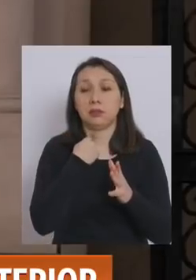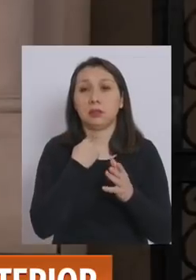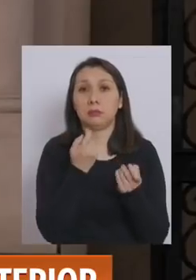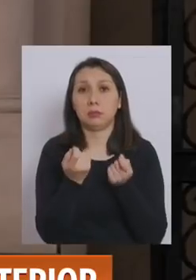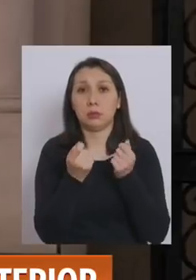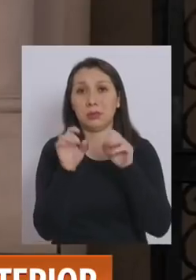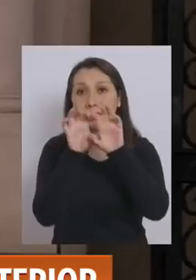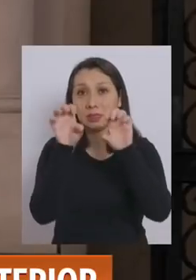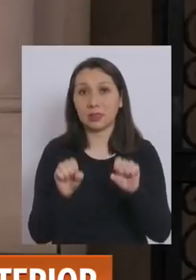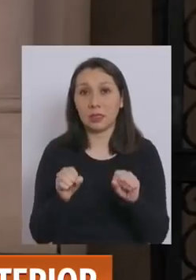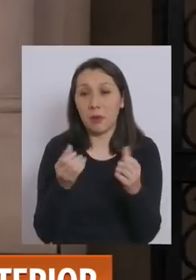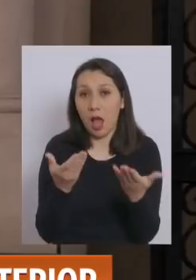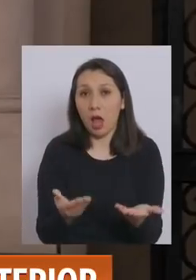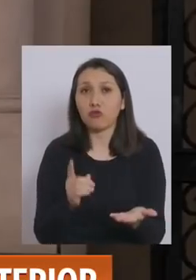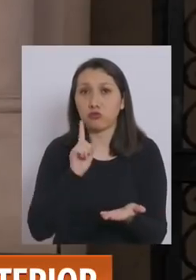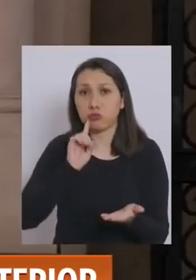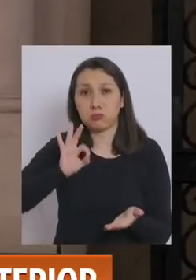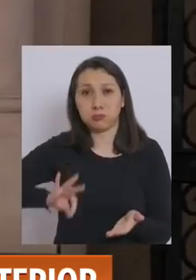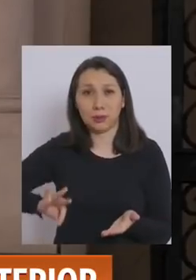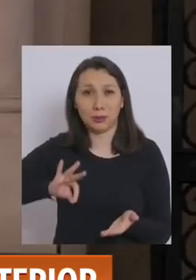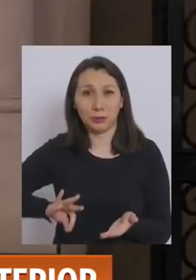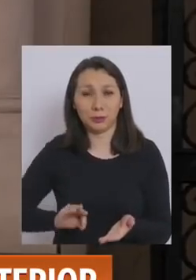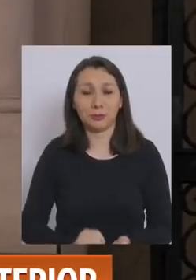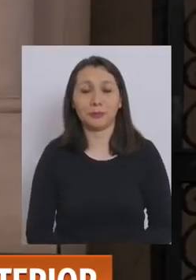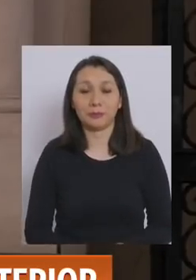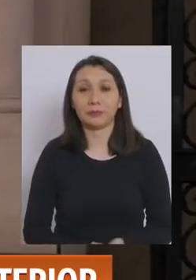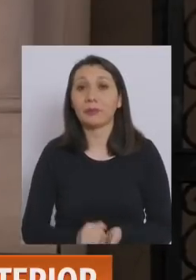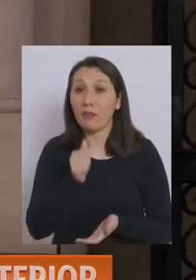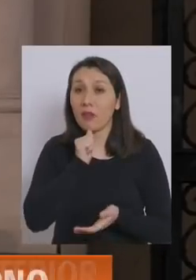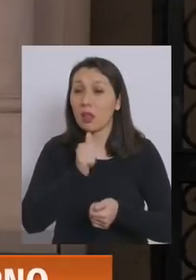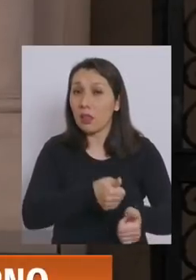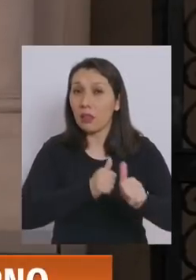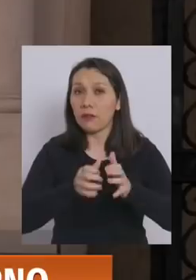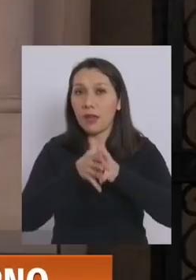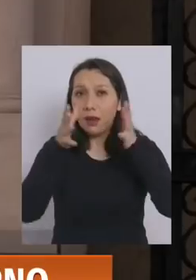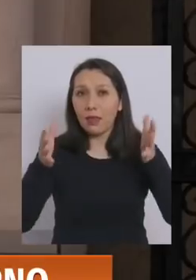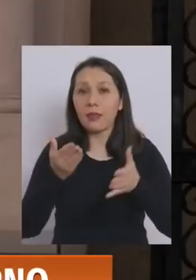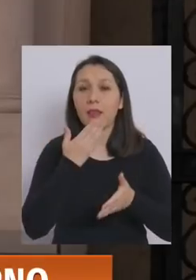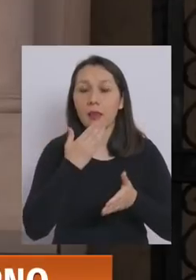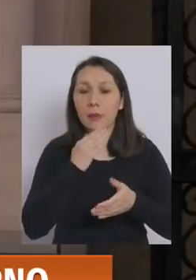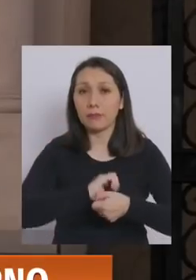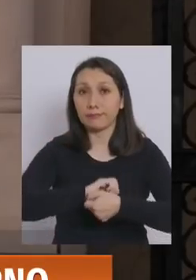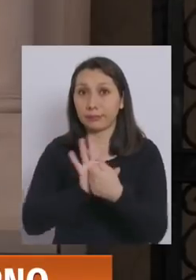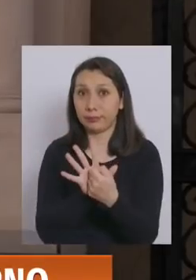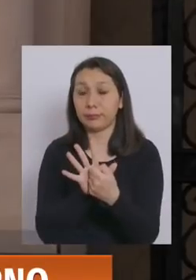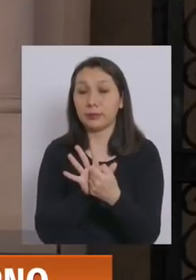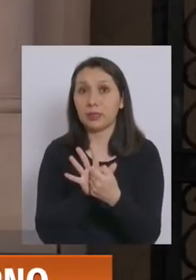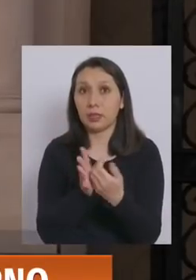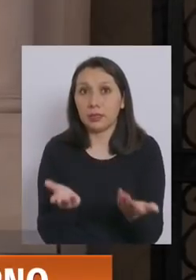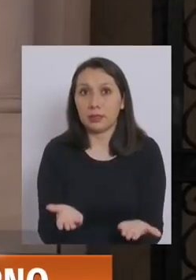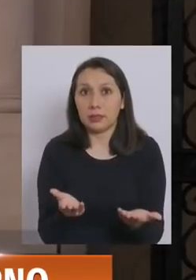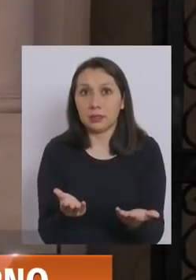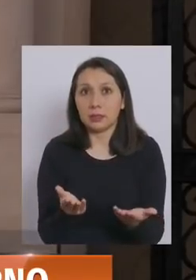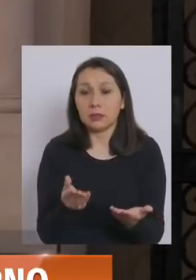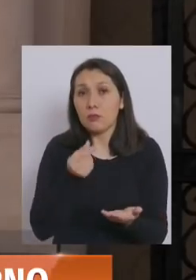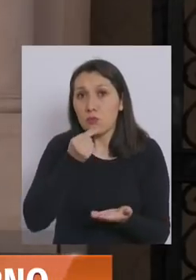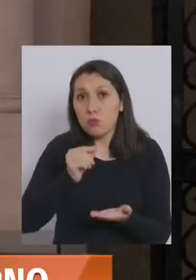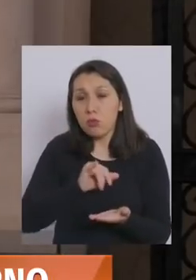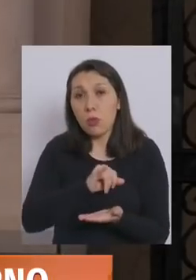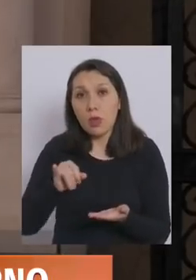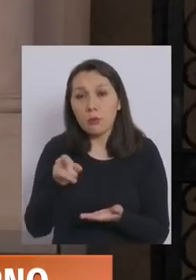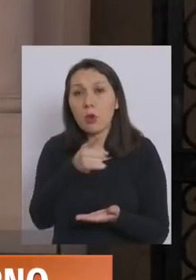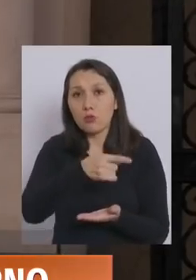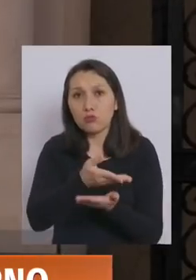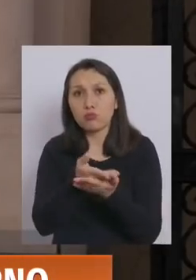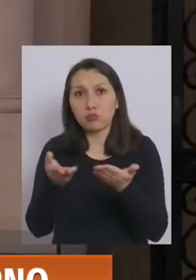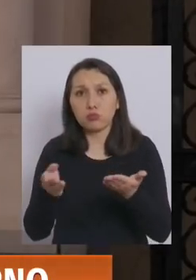por el sistema que hoy día tenemos. Nos queda el desafío gigantesco también de la pandemia. Y en un rato más ustedes van